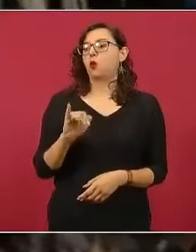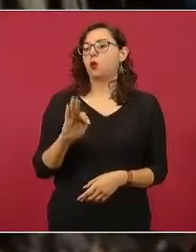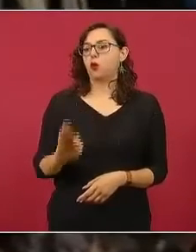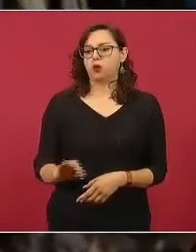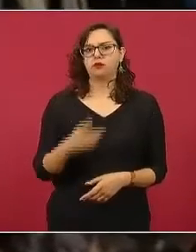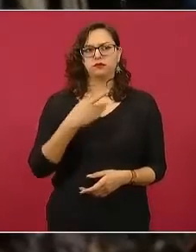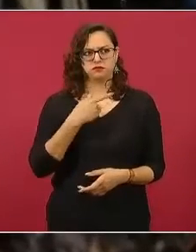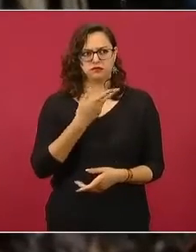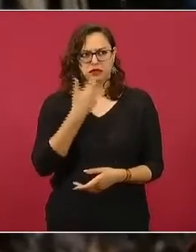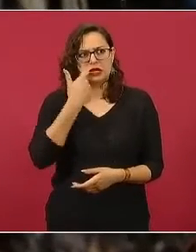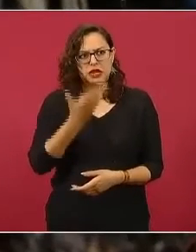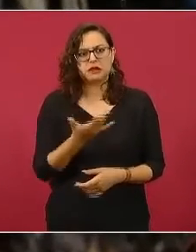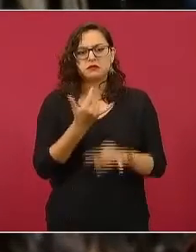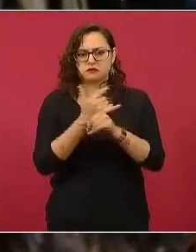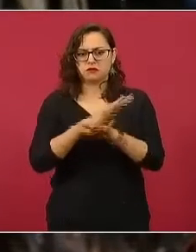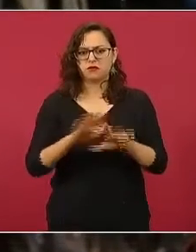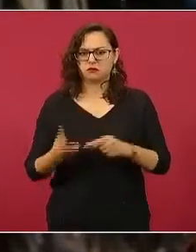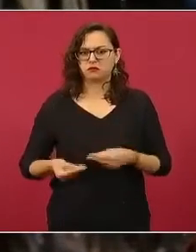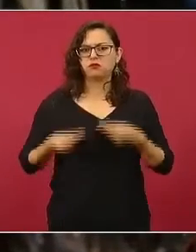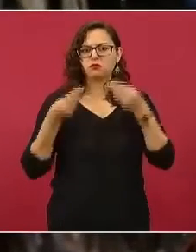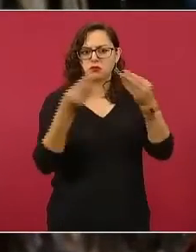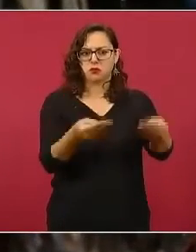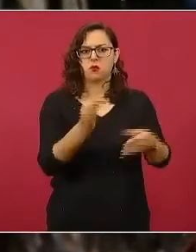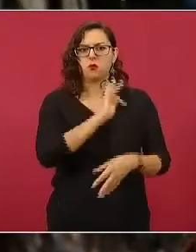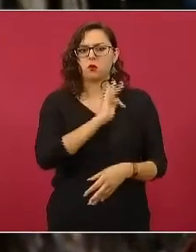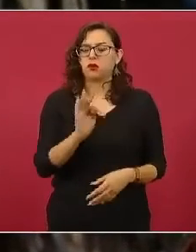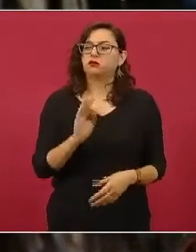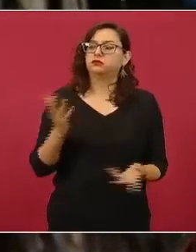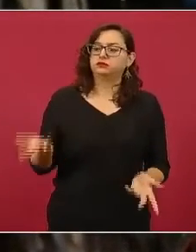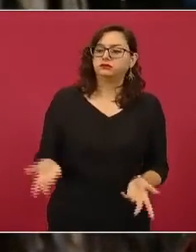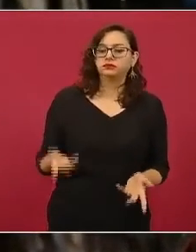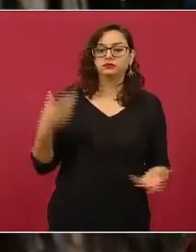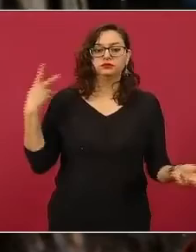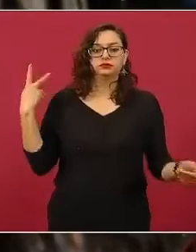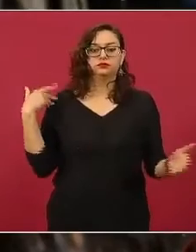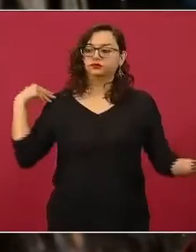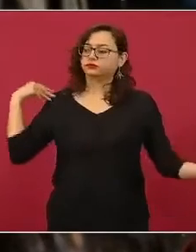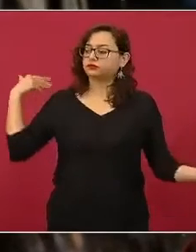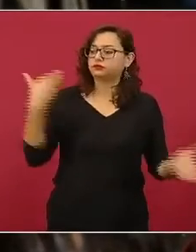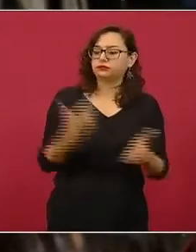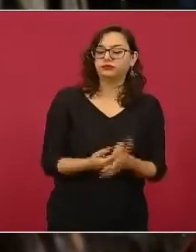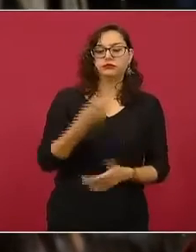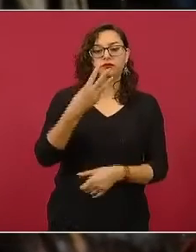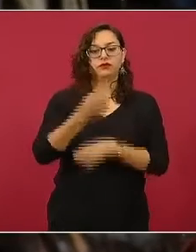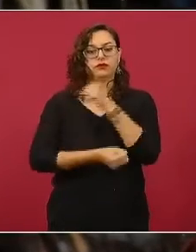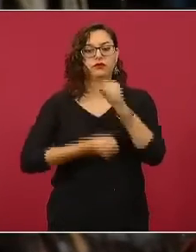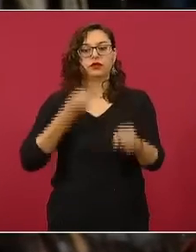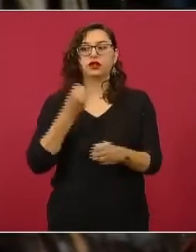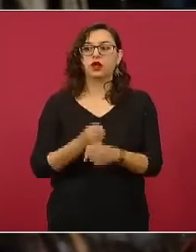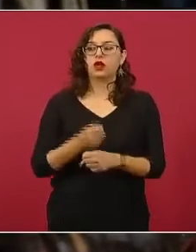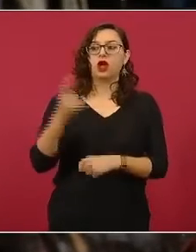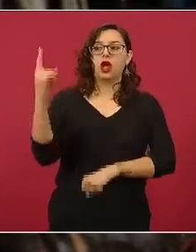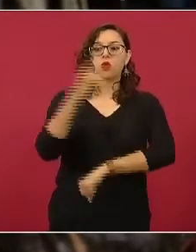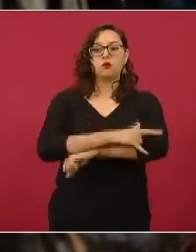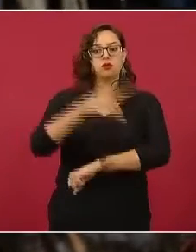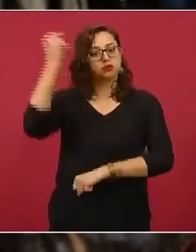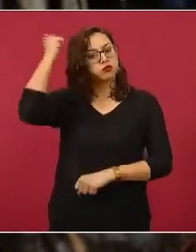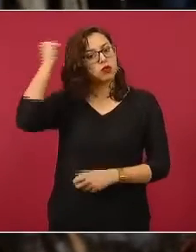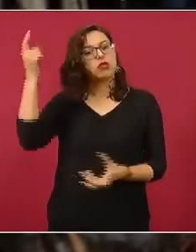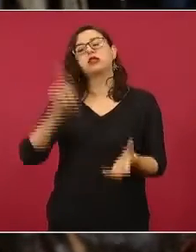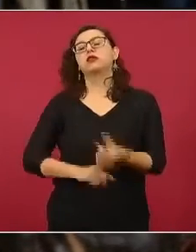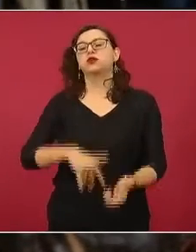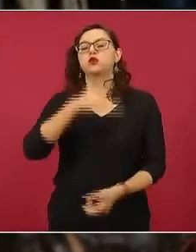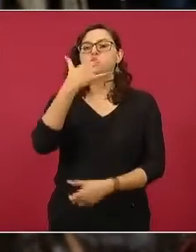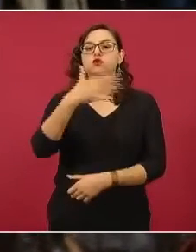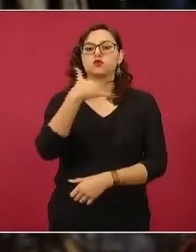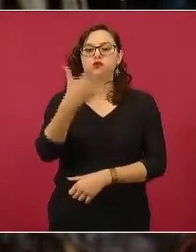mil departamentos, Presidente, y a más de tres años están encubriendo la corrupción que se dio en el aeropuerto de Texcoco. El doctor Santiago Nieto